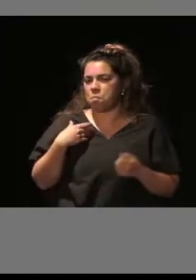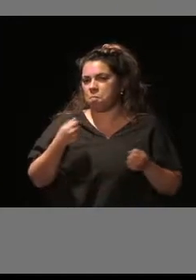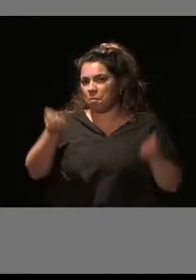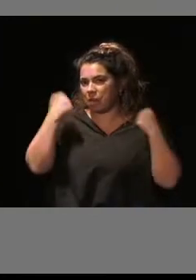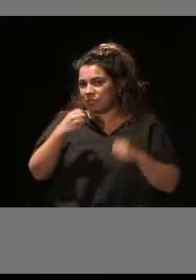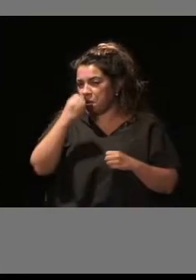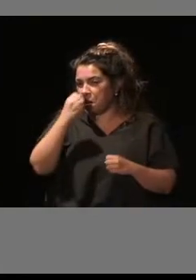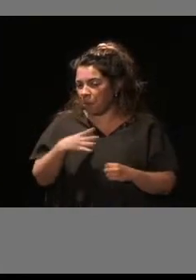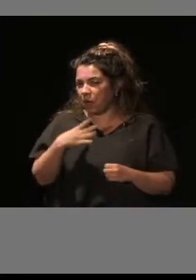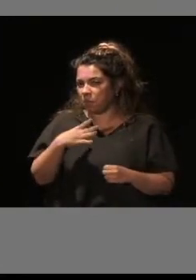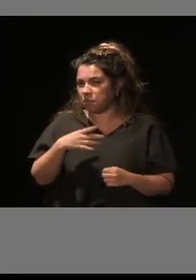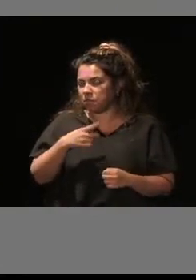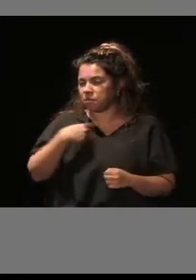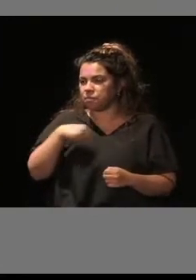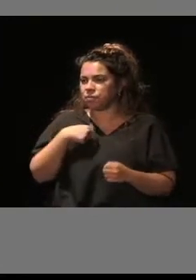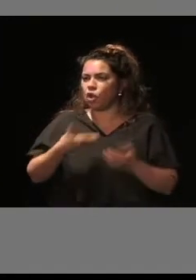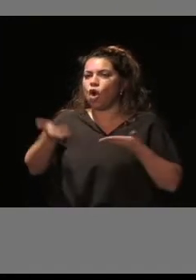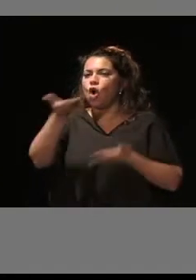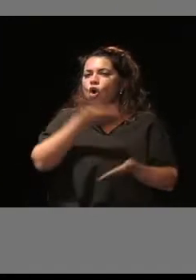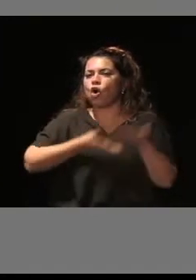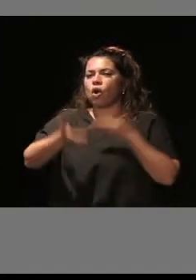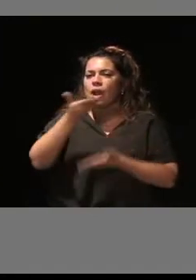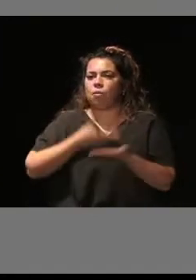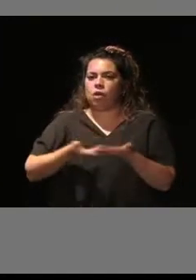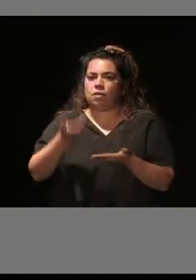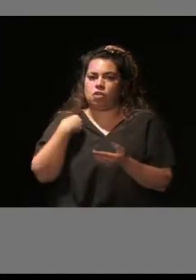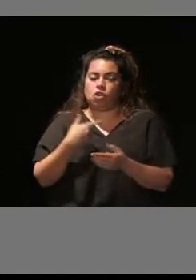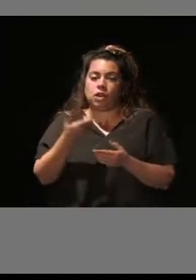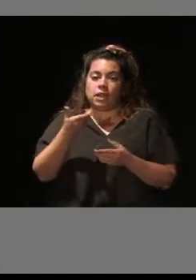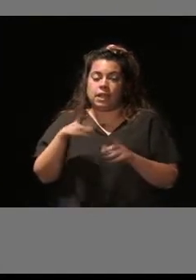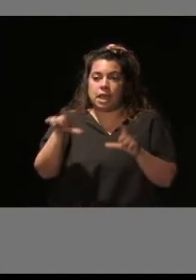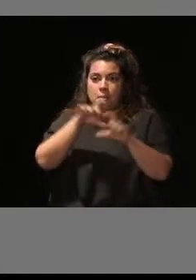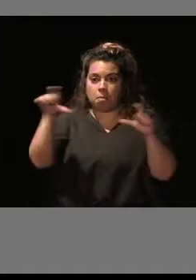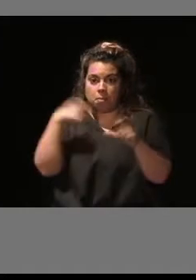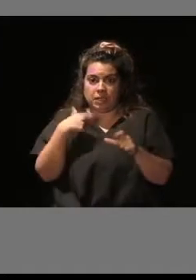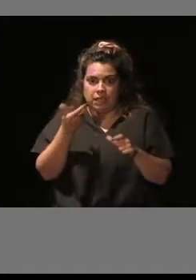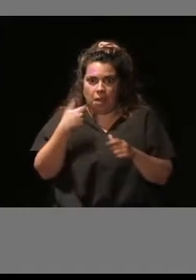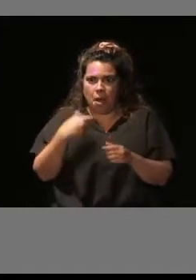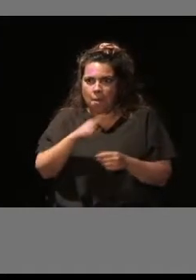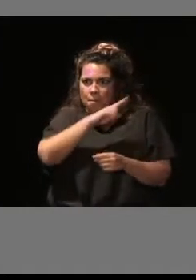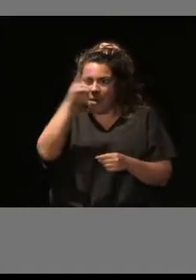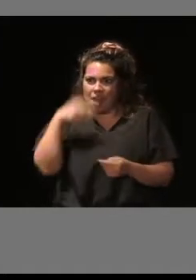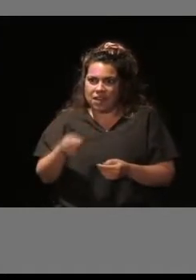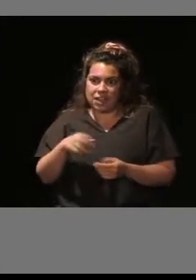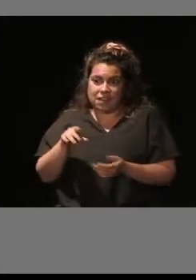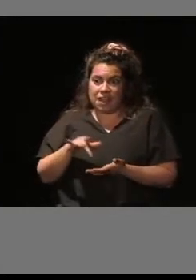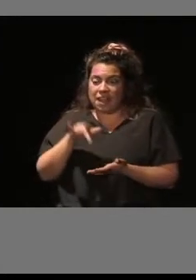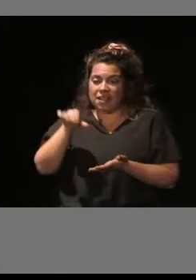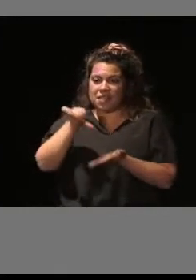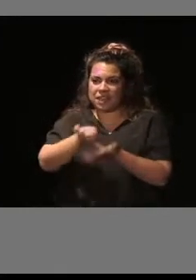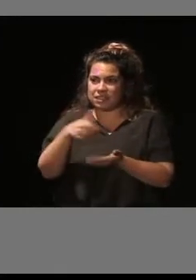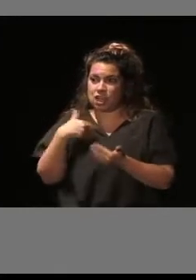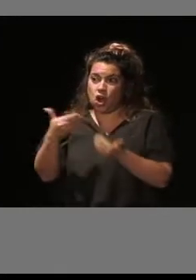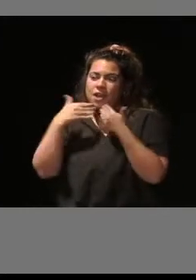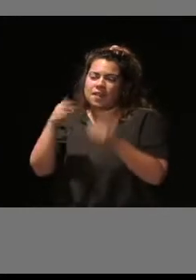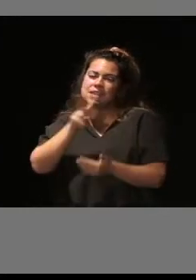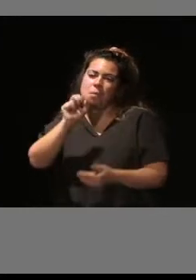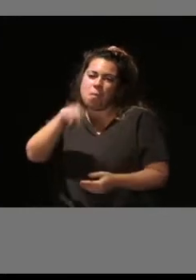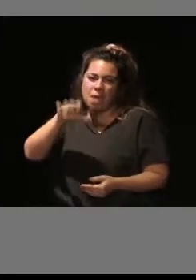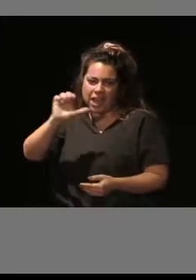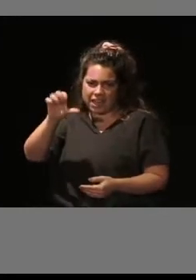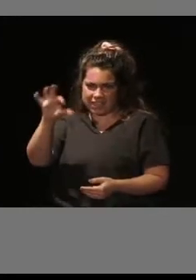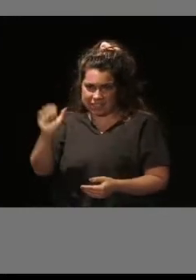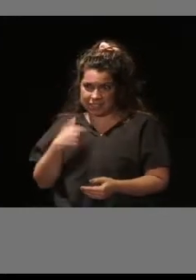hemos hecho en colaboración con la empresa municipal Madrid Destino. Está hoy Vanessa aquí, a la que le agradezco enormemente siempre su predisposición, ¿no?, a